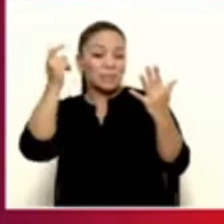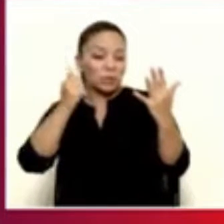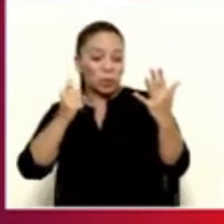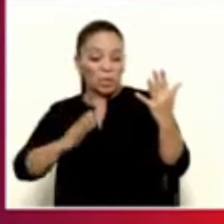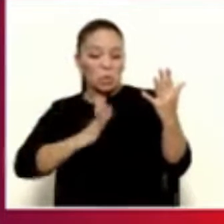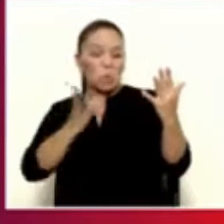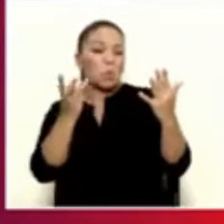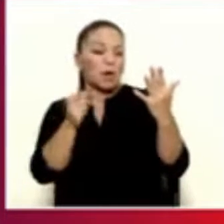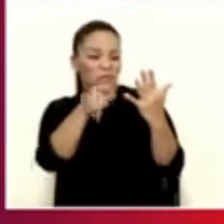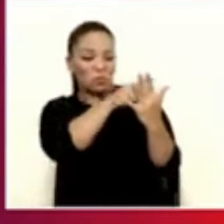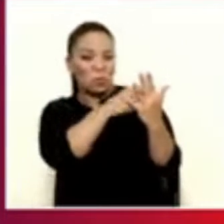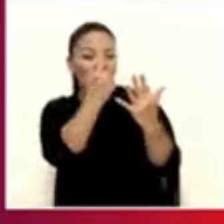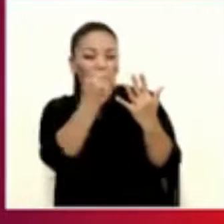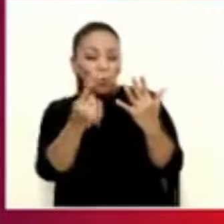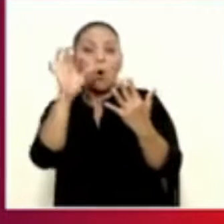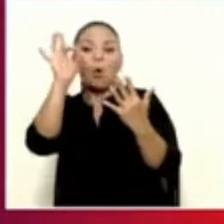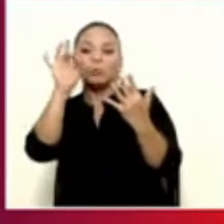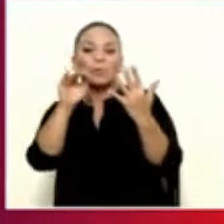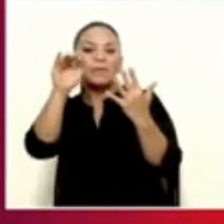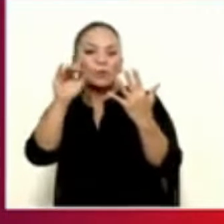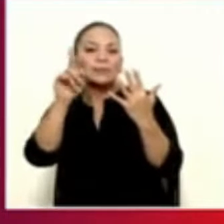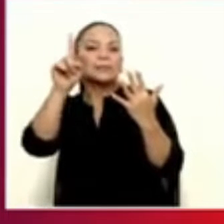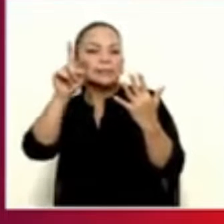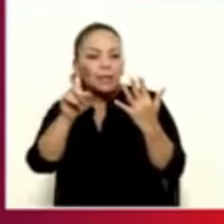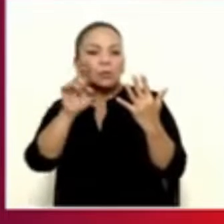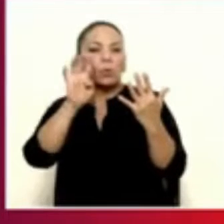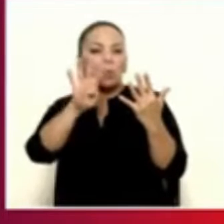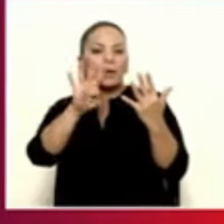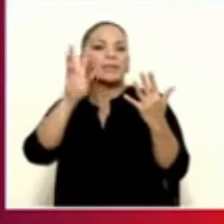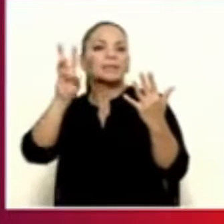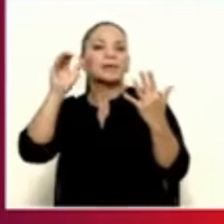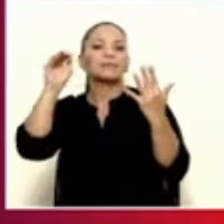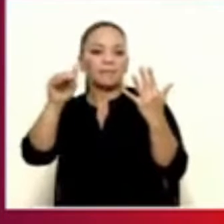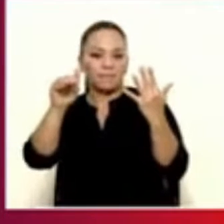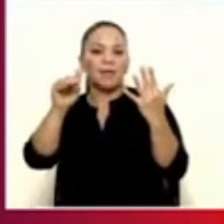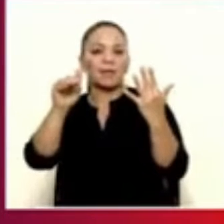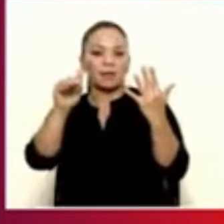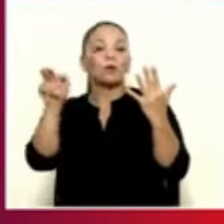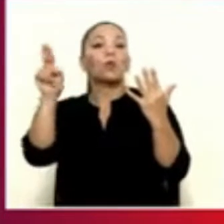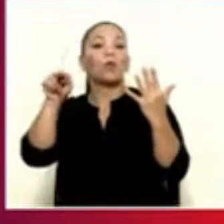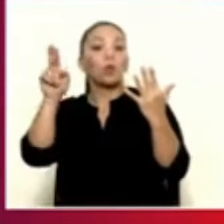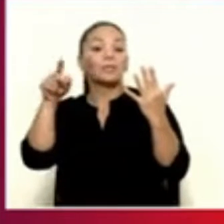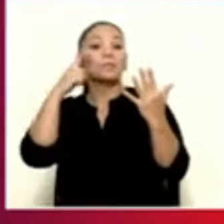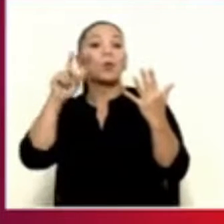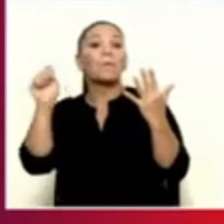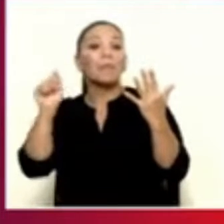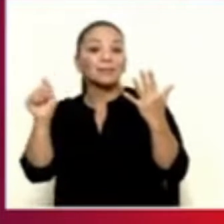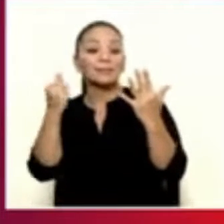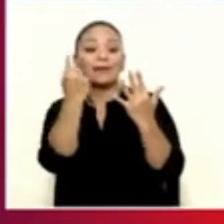8.146.000 colones por mes.